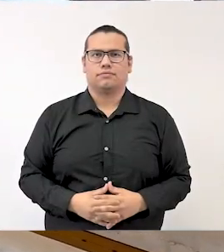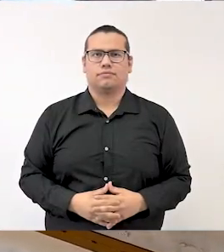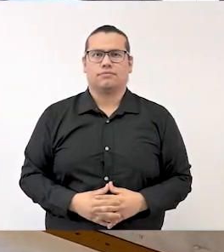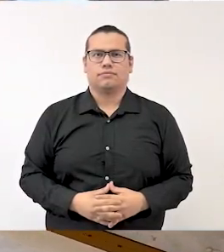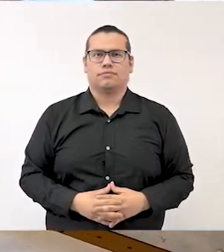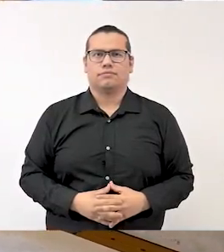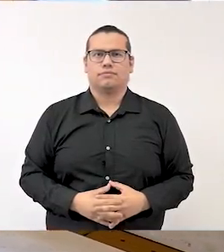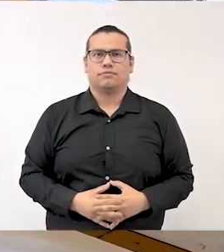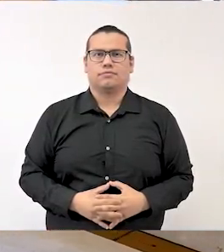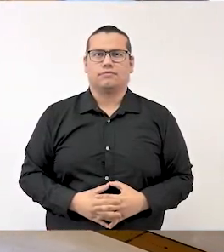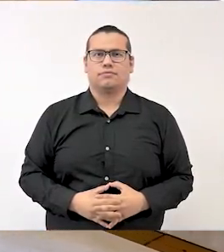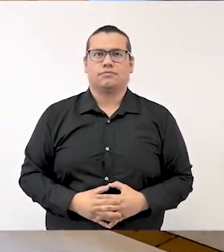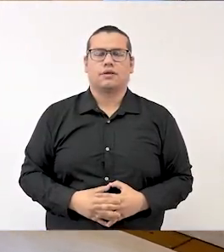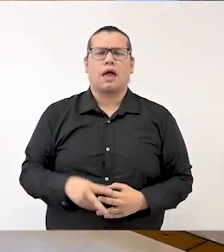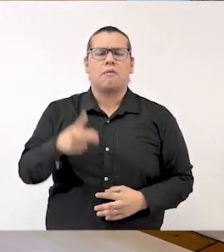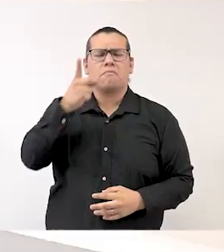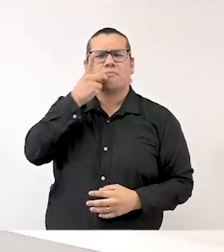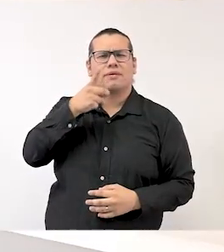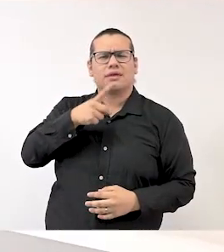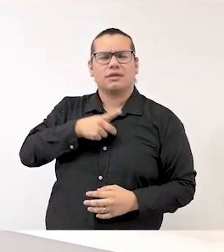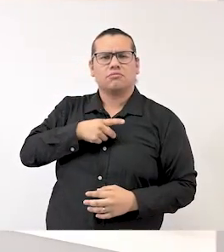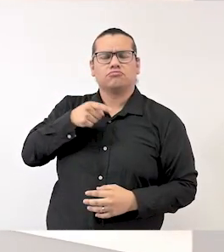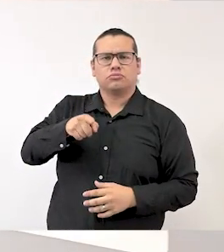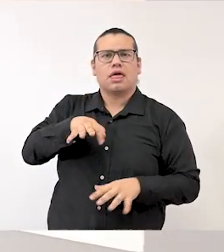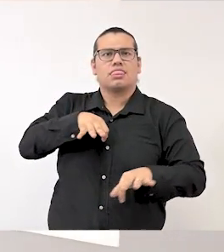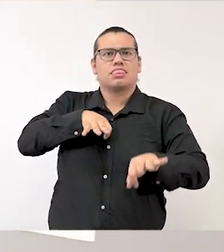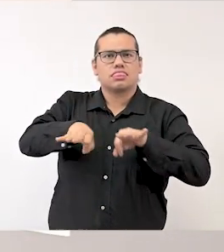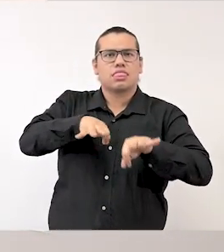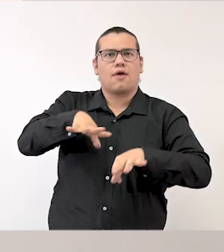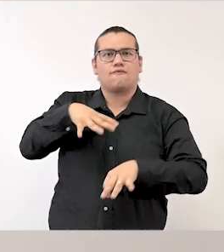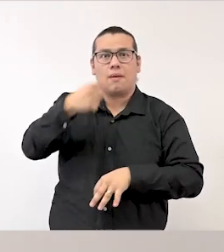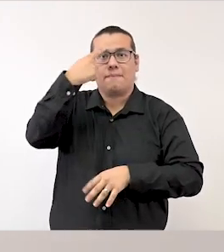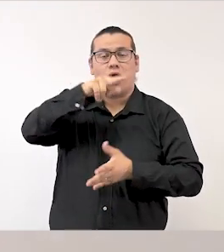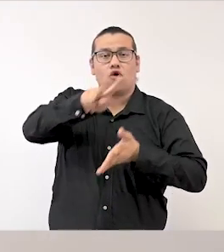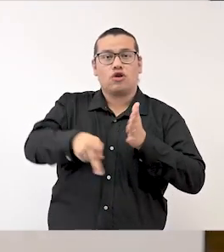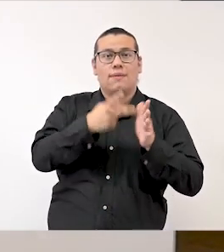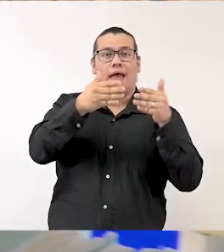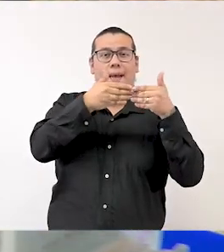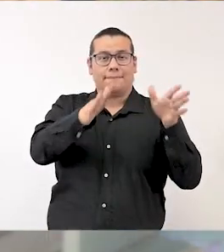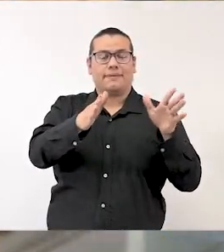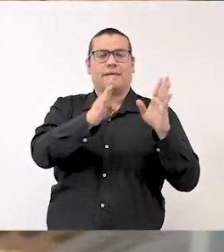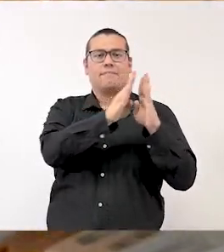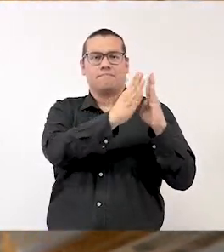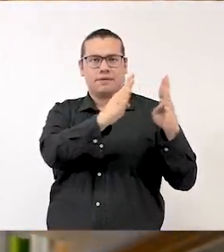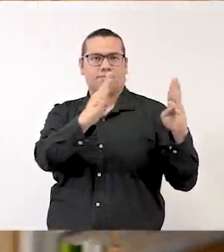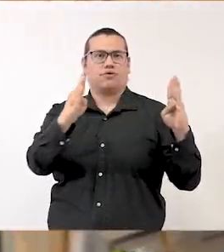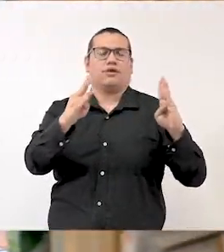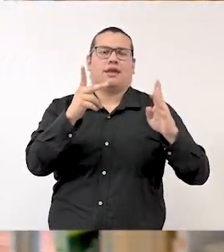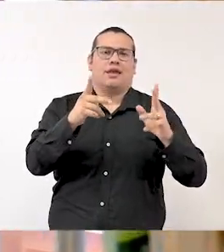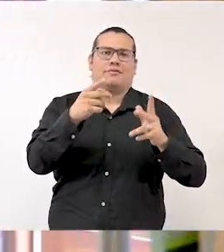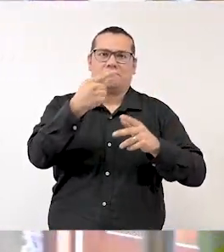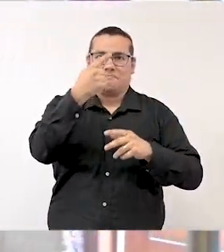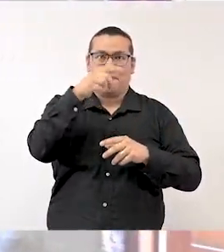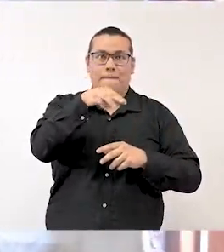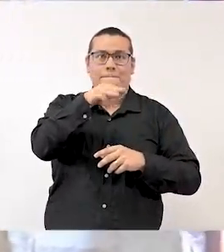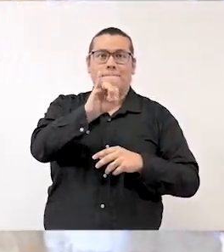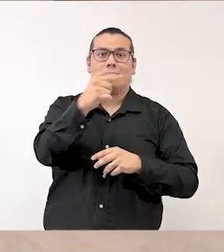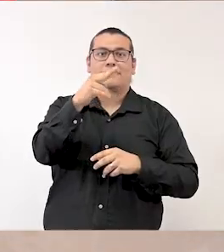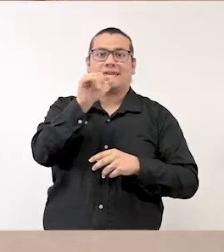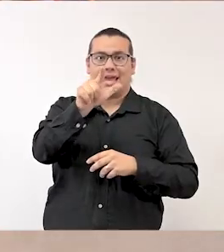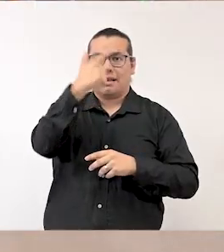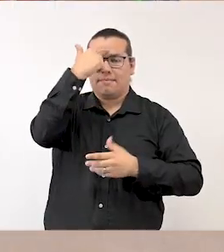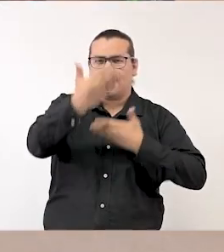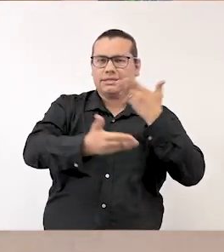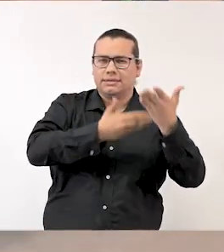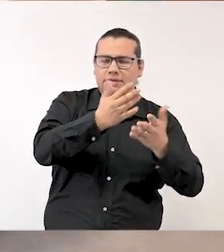Me platicaron que han estado trabajando para reabrir la Biblioteca Galería Miguel Salinas para ofrecer servicios de biblioteca, galería,